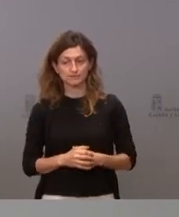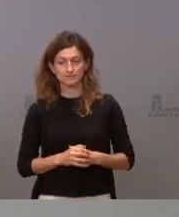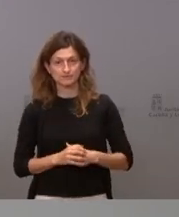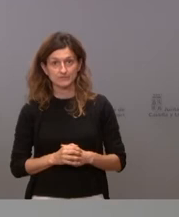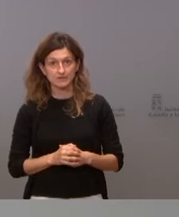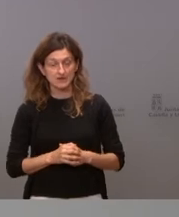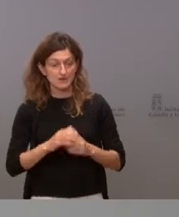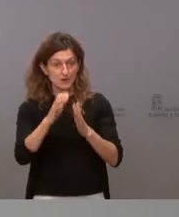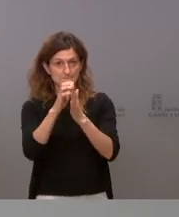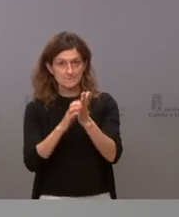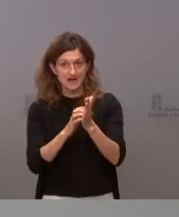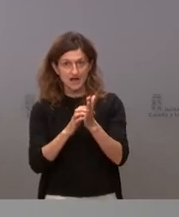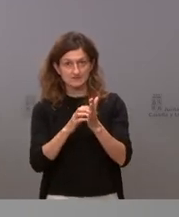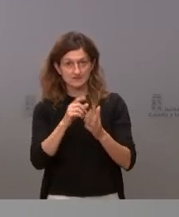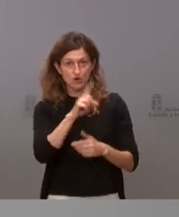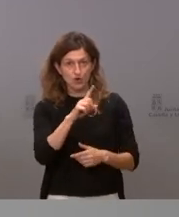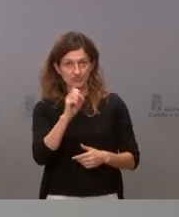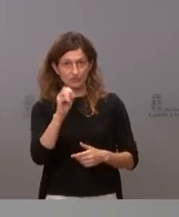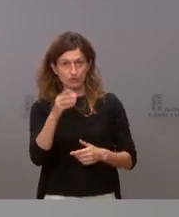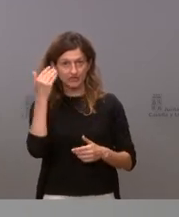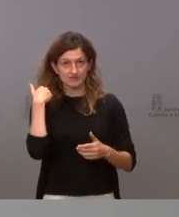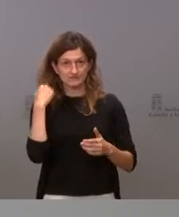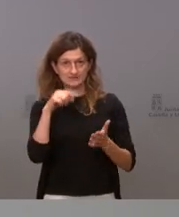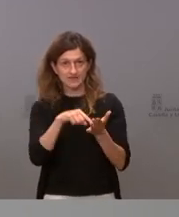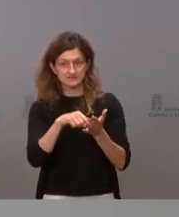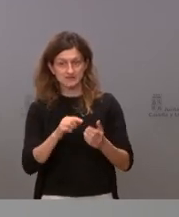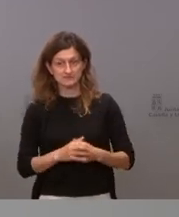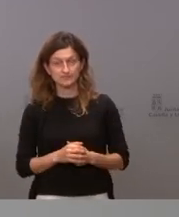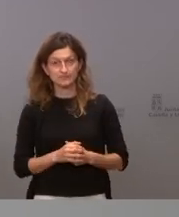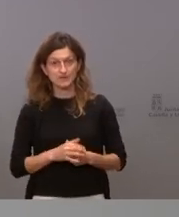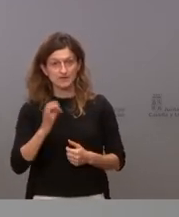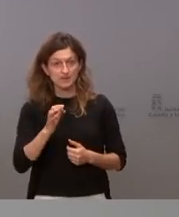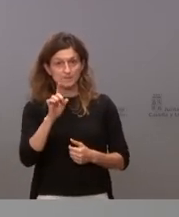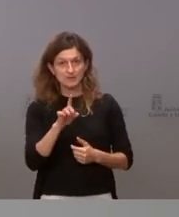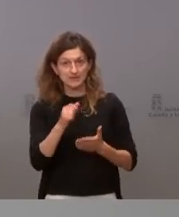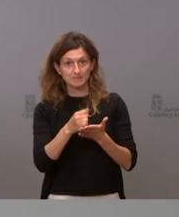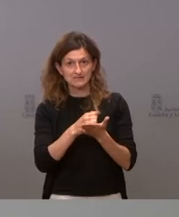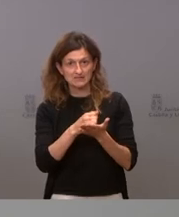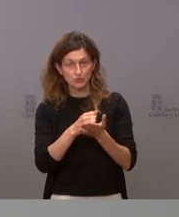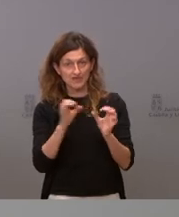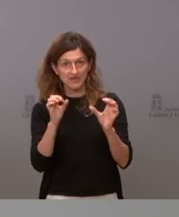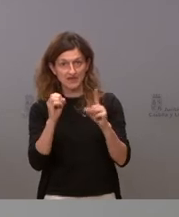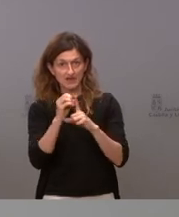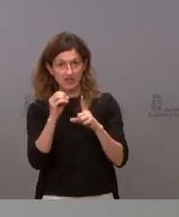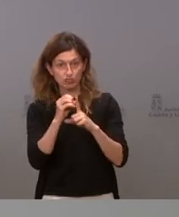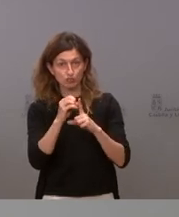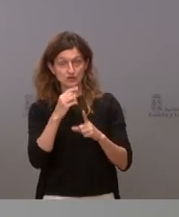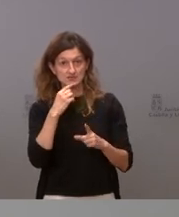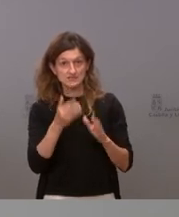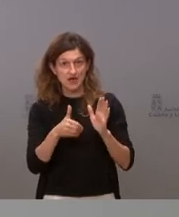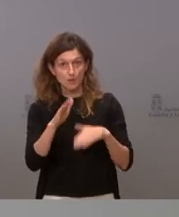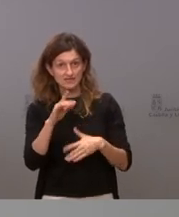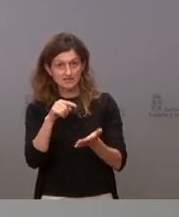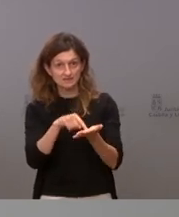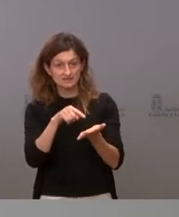bajada de las tasas al curso 11-12 es cierto que estamos hablando de la primera matrícula de grado porque cuando se aumenta también las tasas sobre todo se refiere